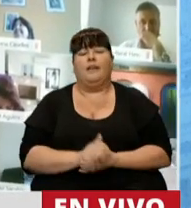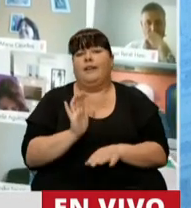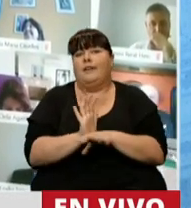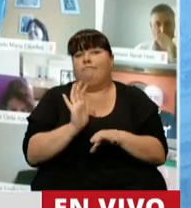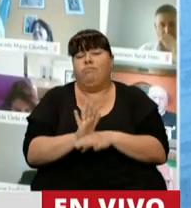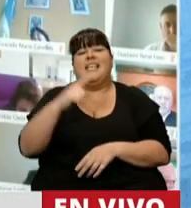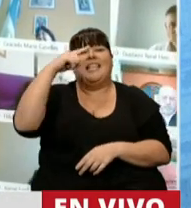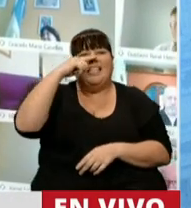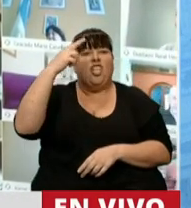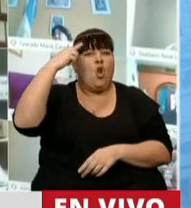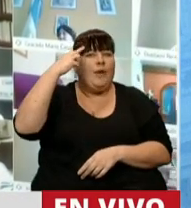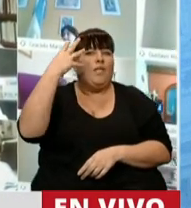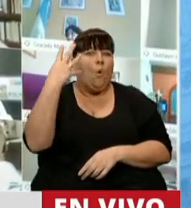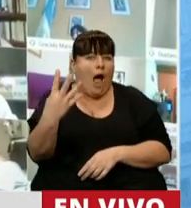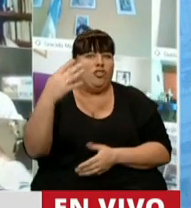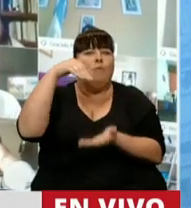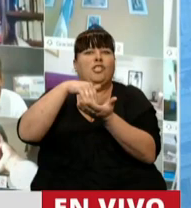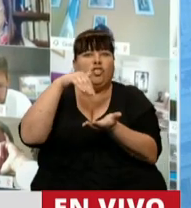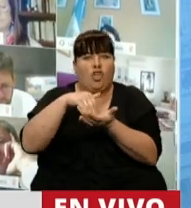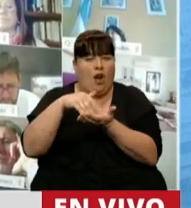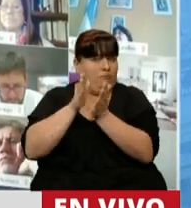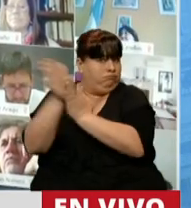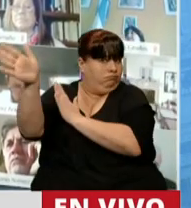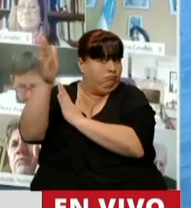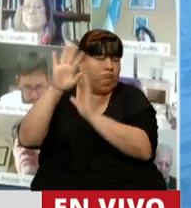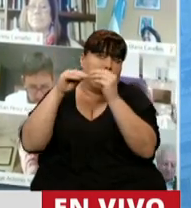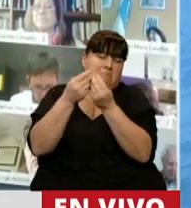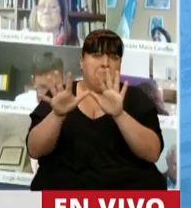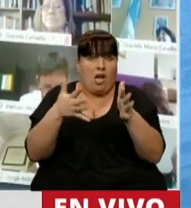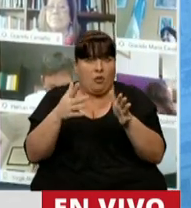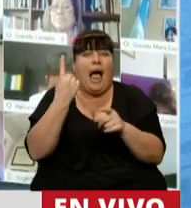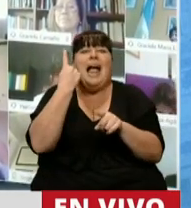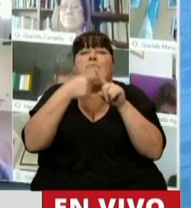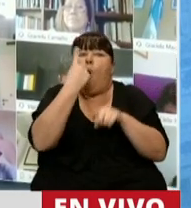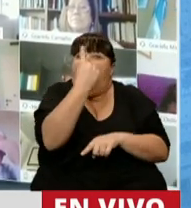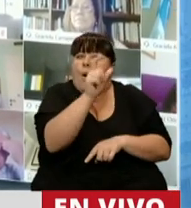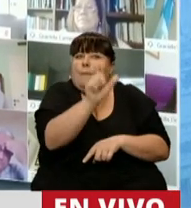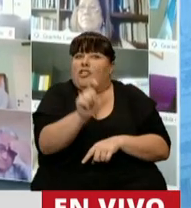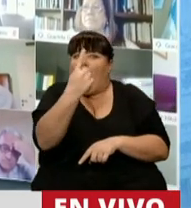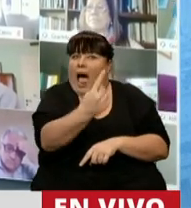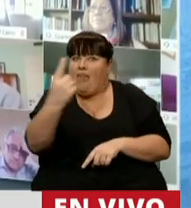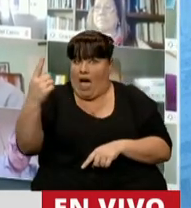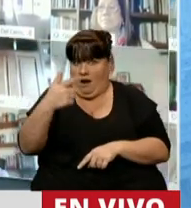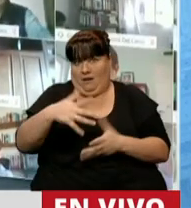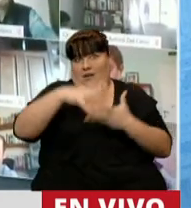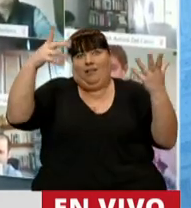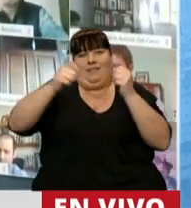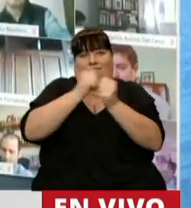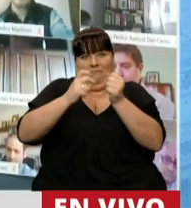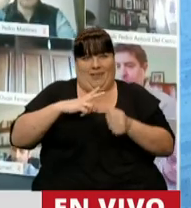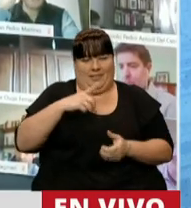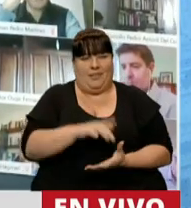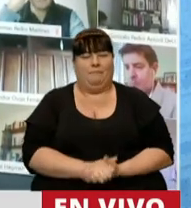decir, 794 millones fugados en promedio por cada uno de estos grandes agentes.